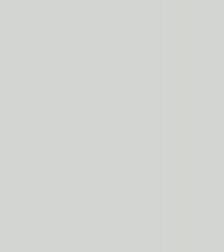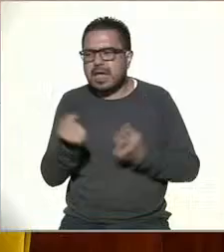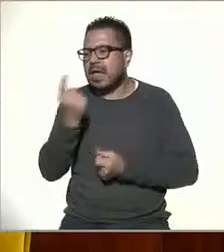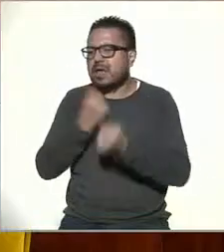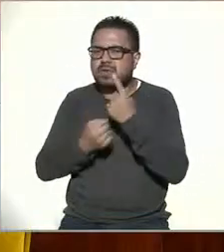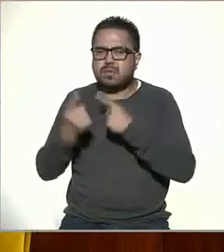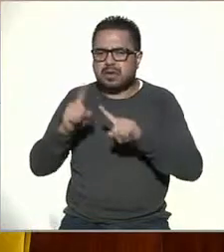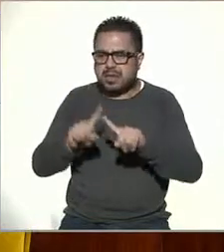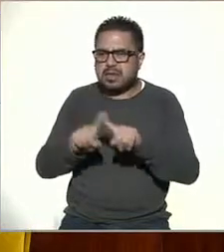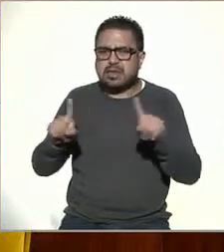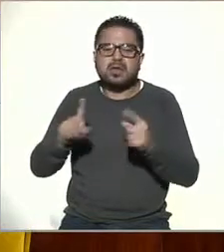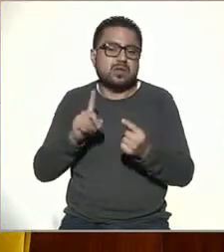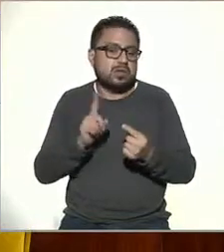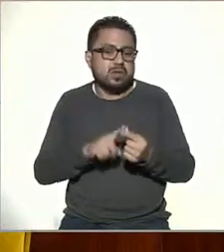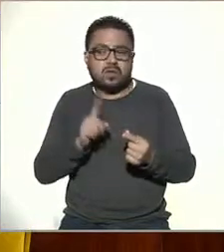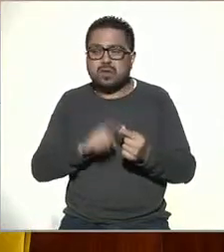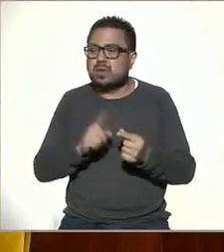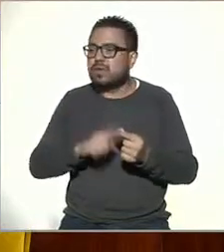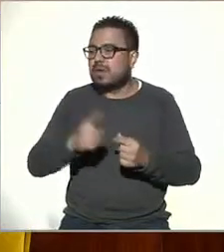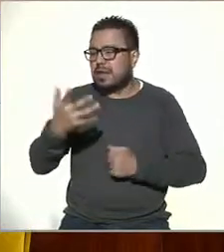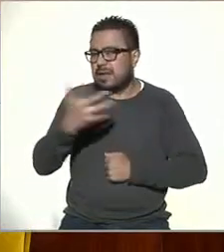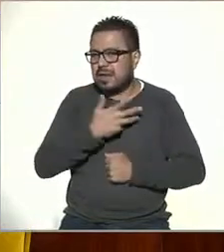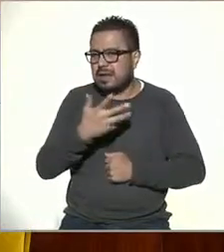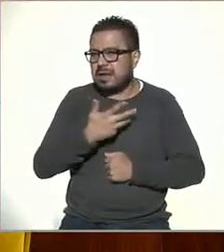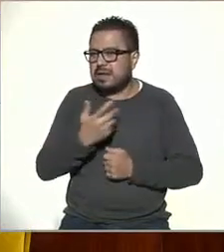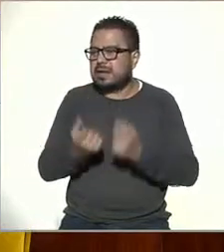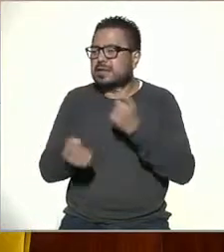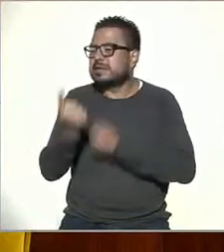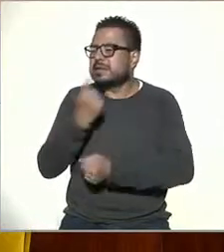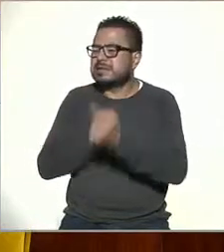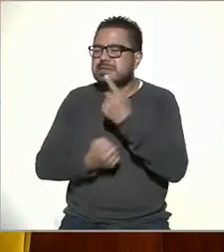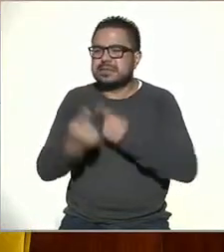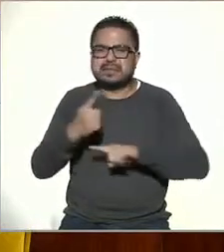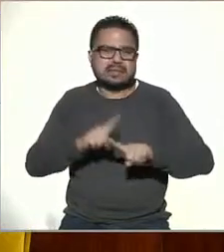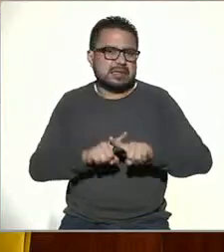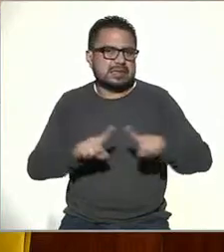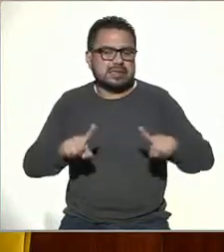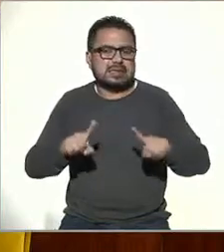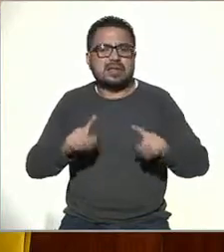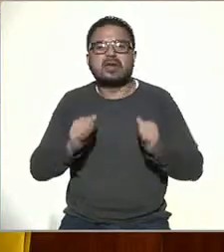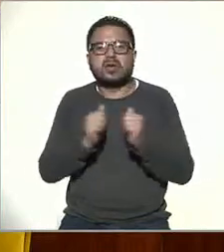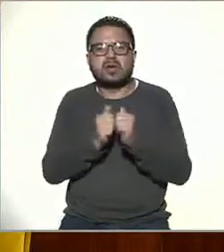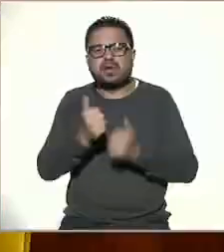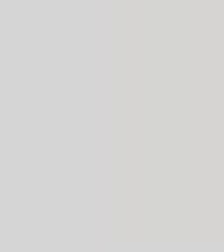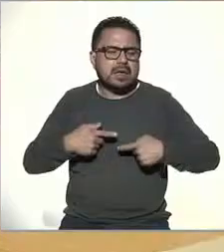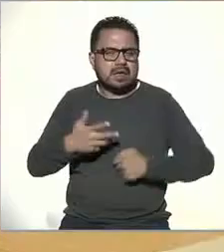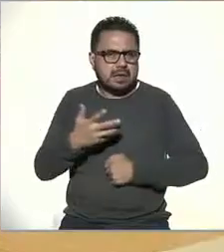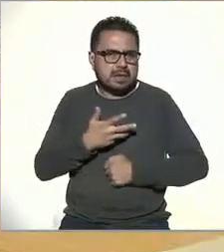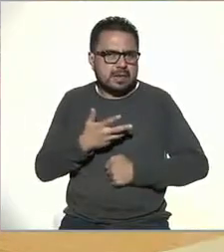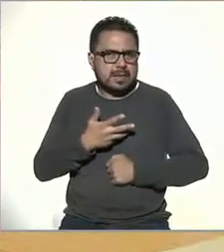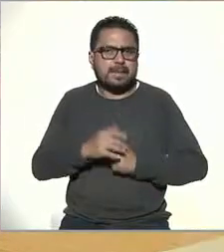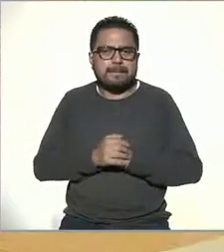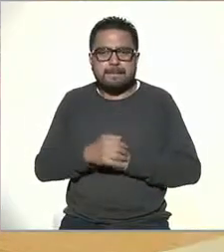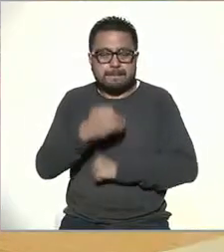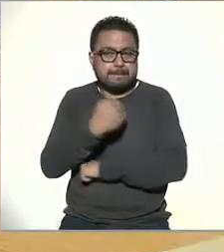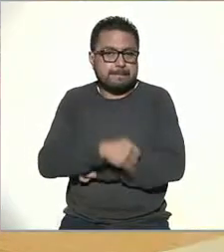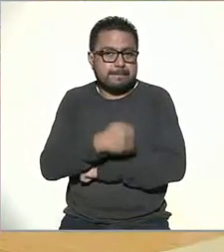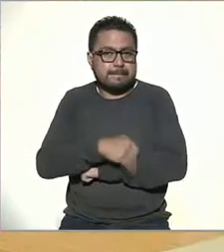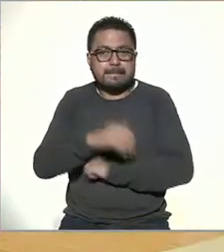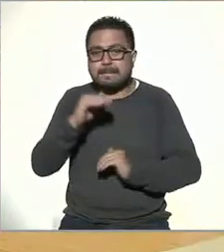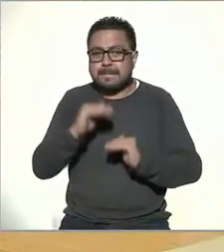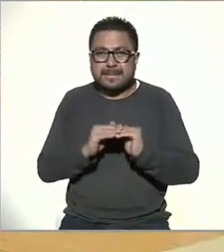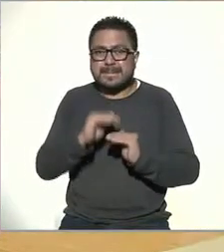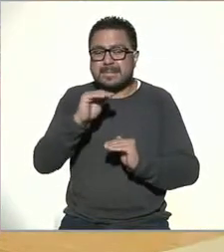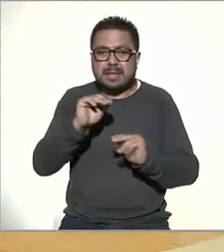mujeres donde hay ciertas diferencias uno lo urbano y lo rural mientras más